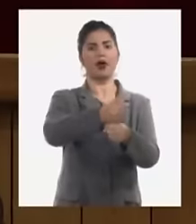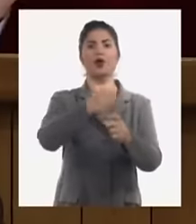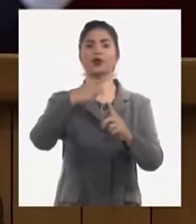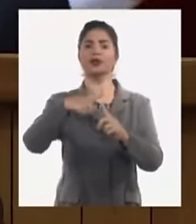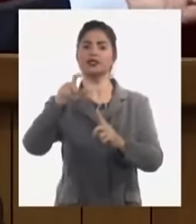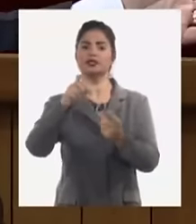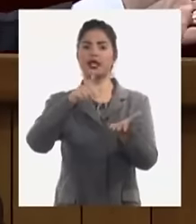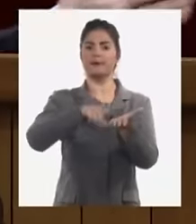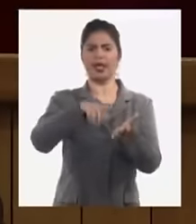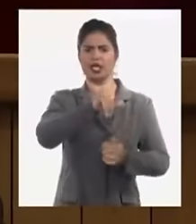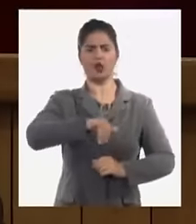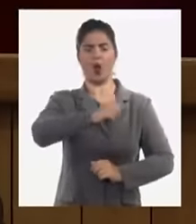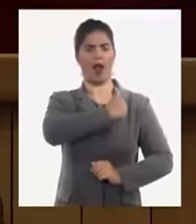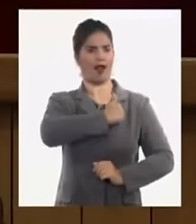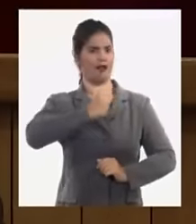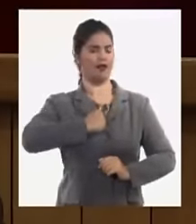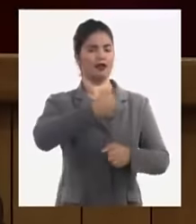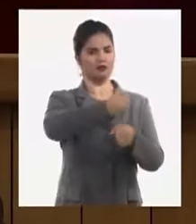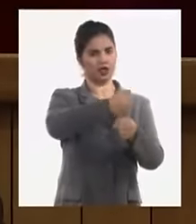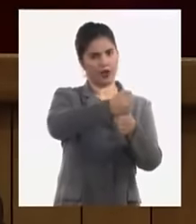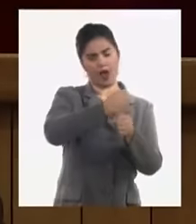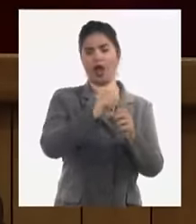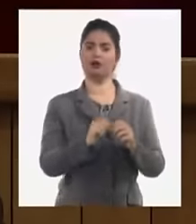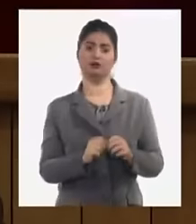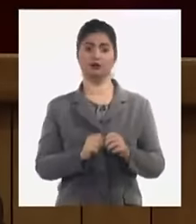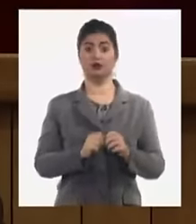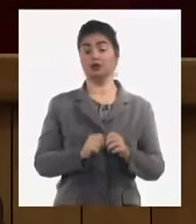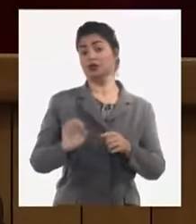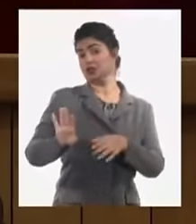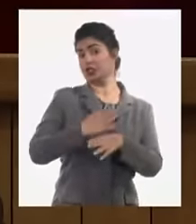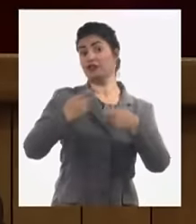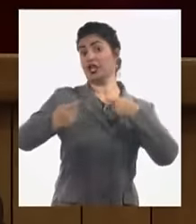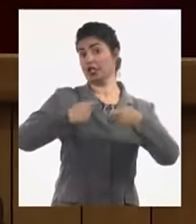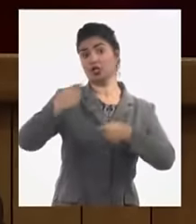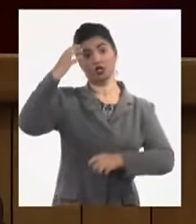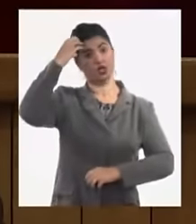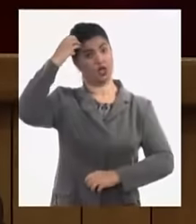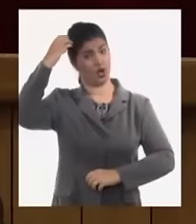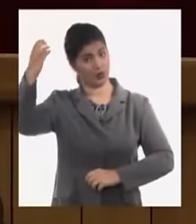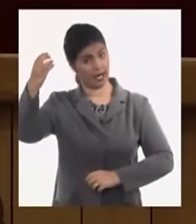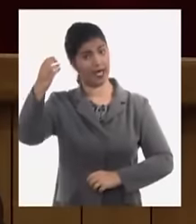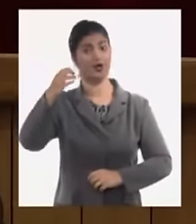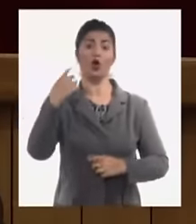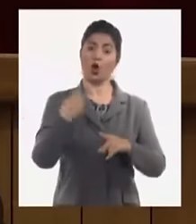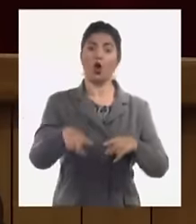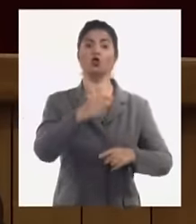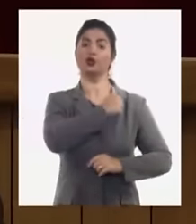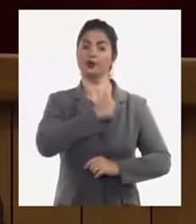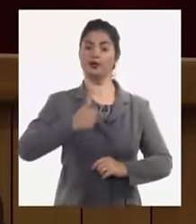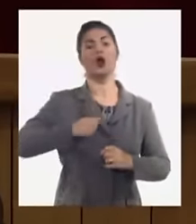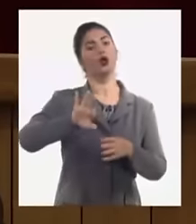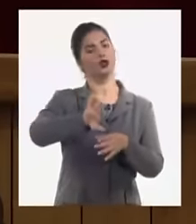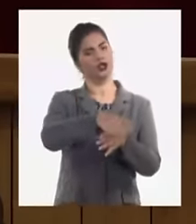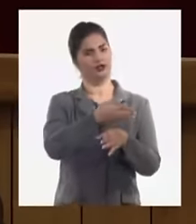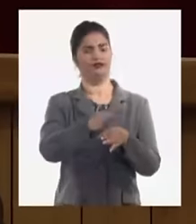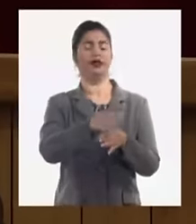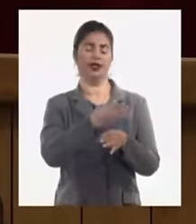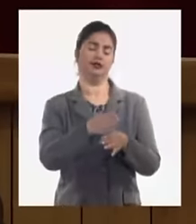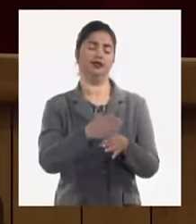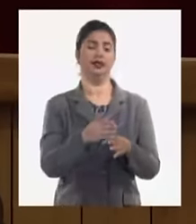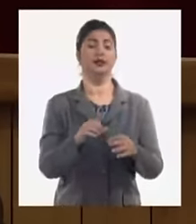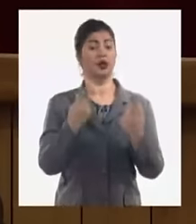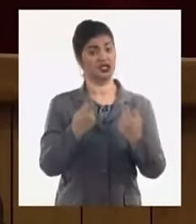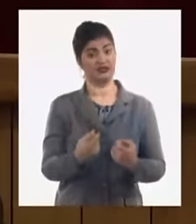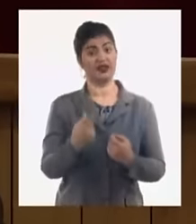por tanto va abriendo la economía pero que le está quedando al gobierno si le está quedando la actividad principal que